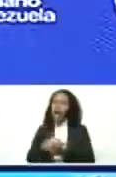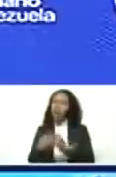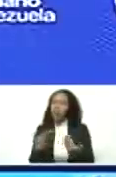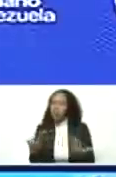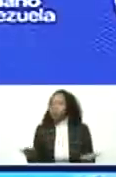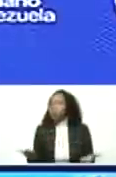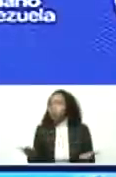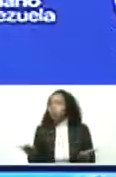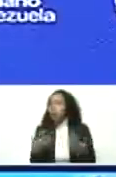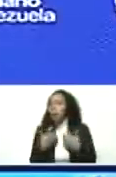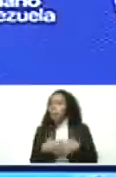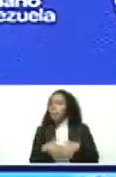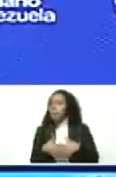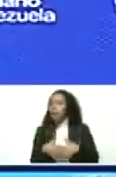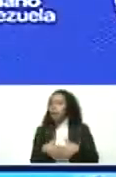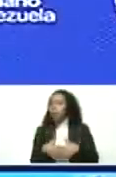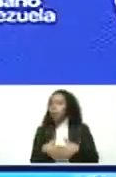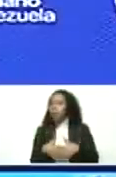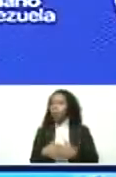Empresarios.